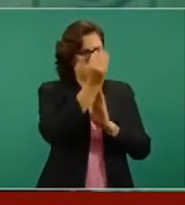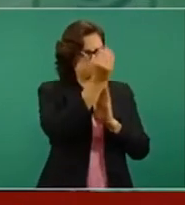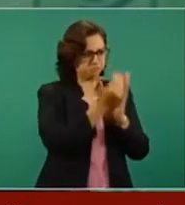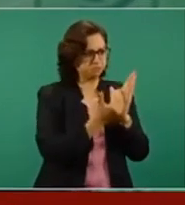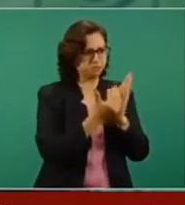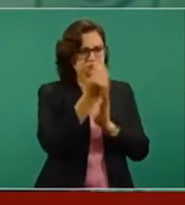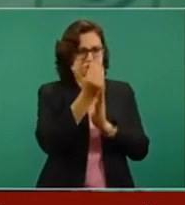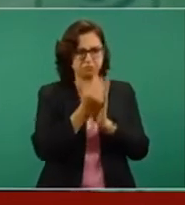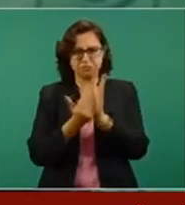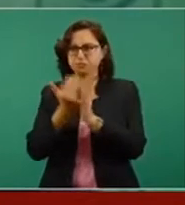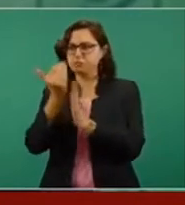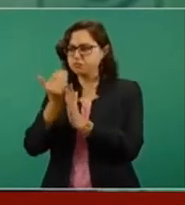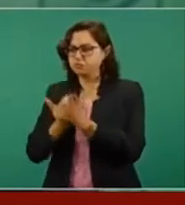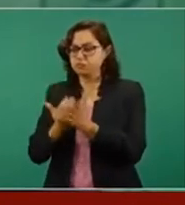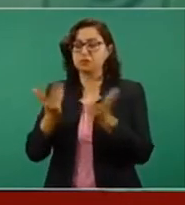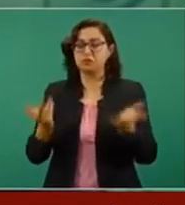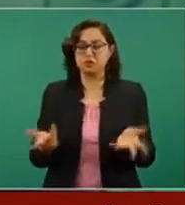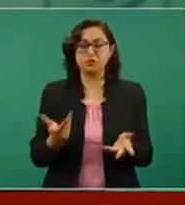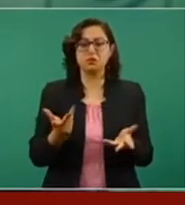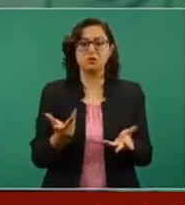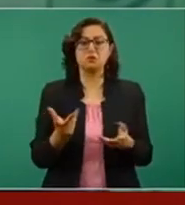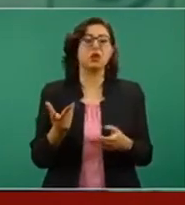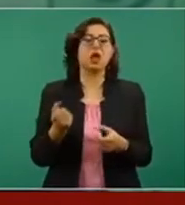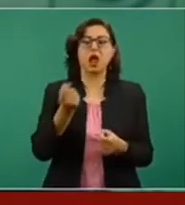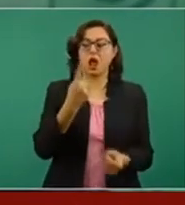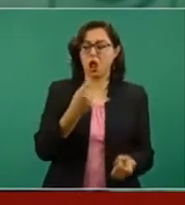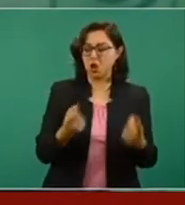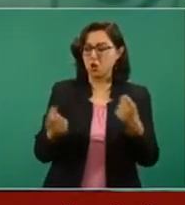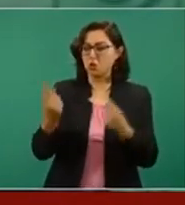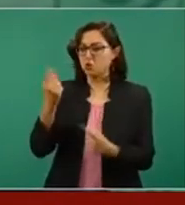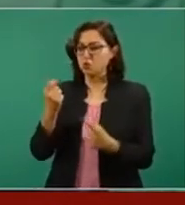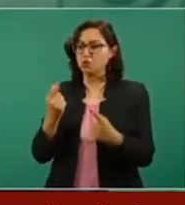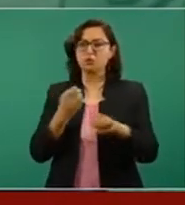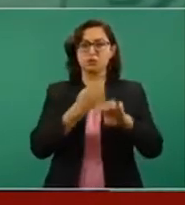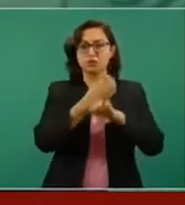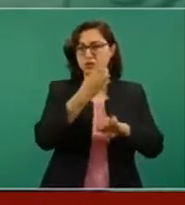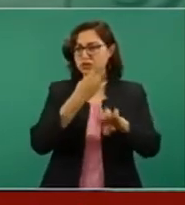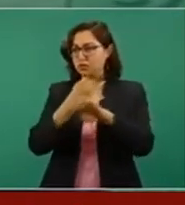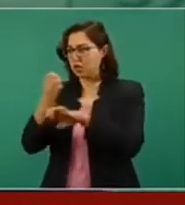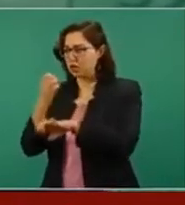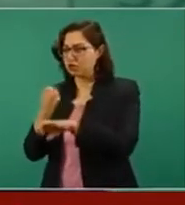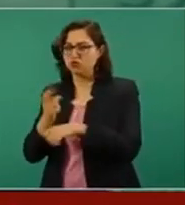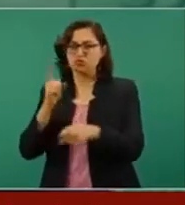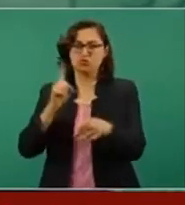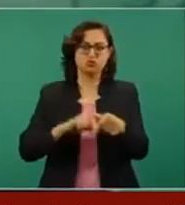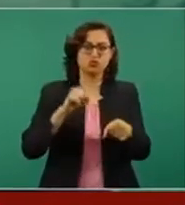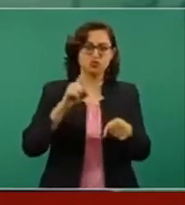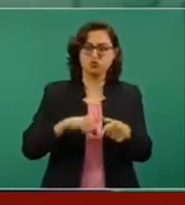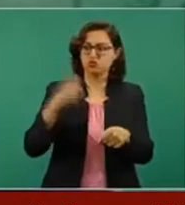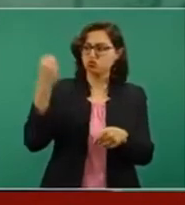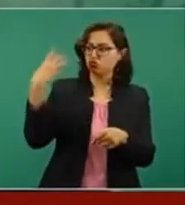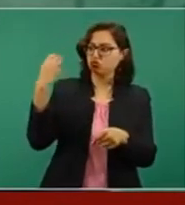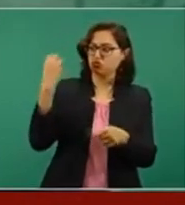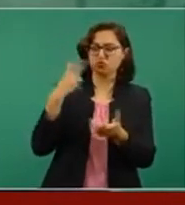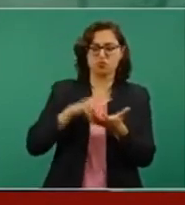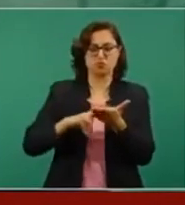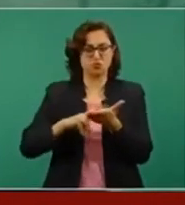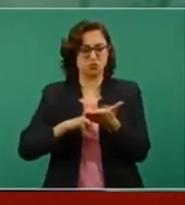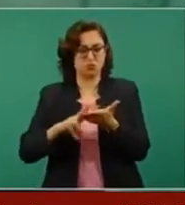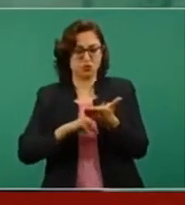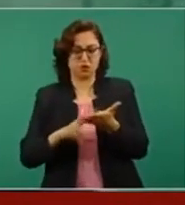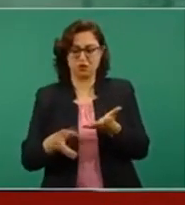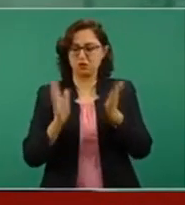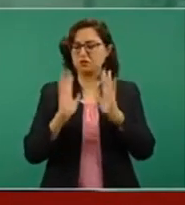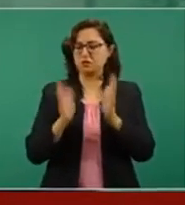verde y se va a restablecer la actividad